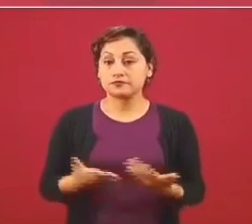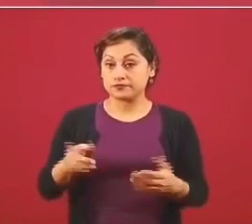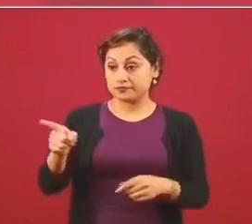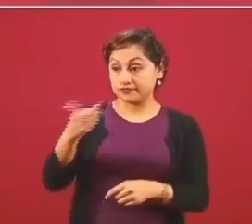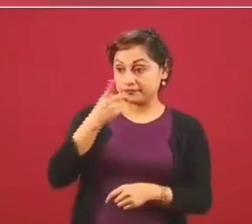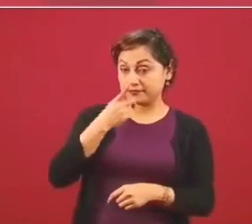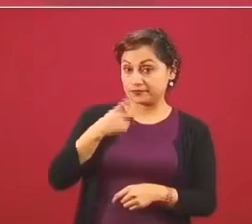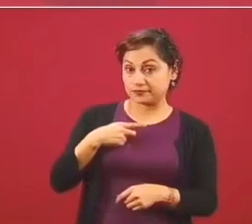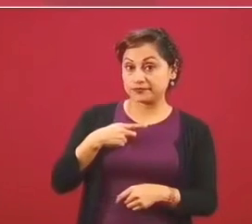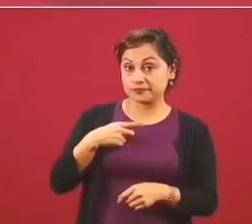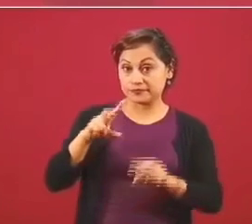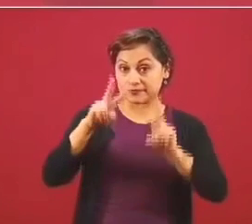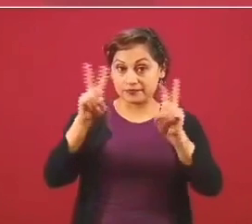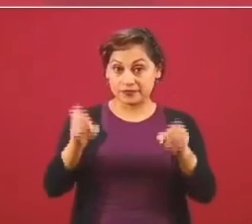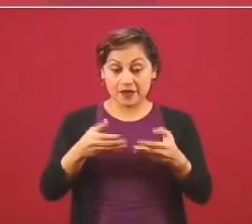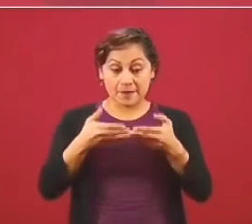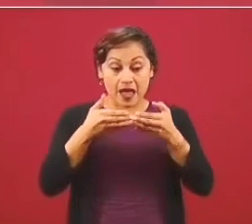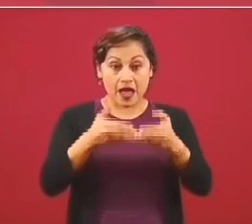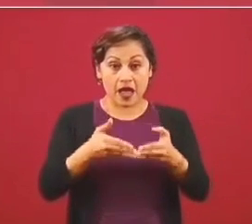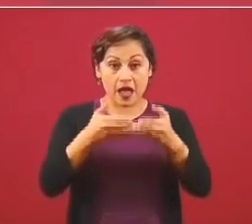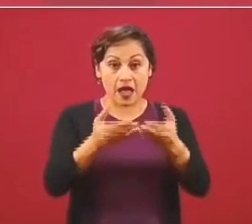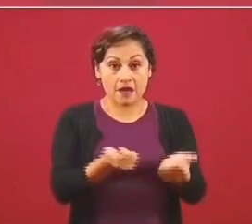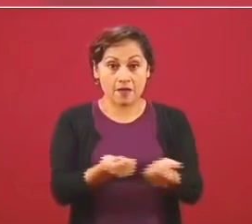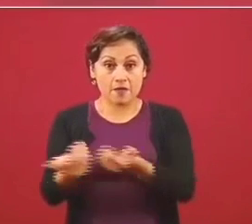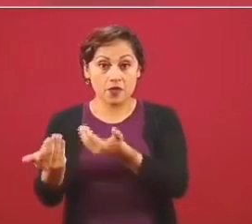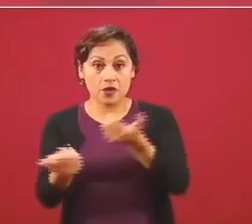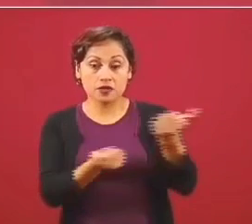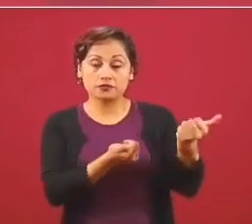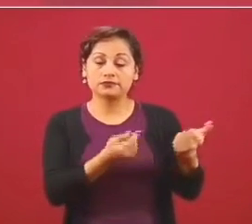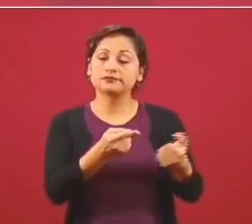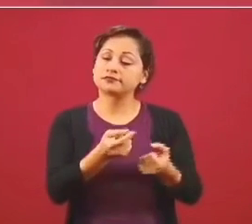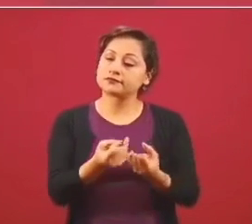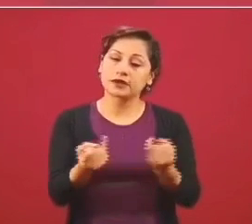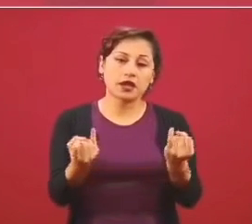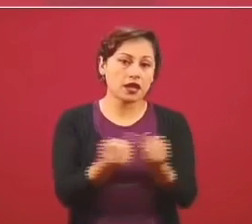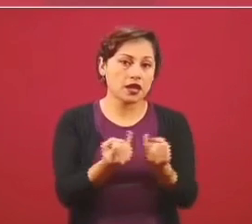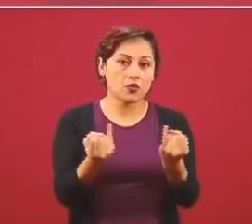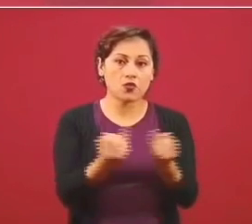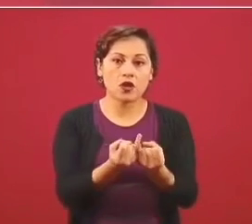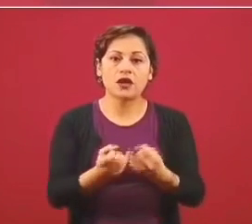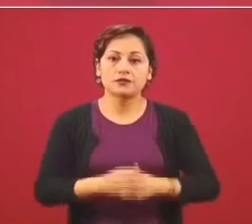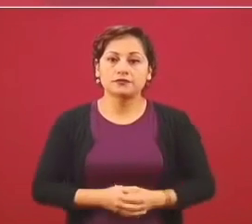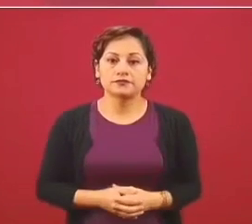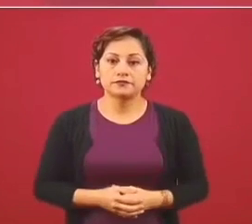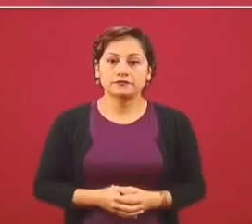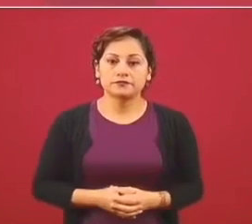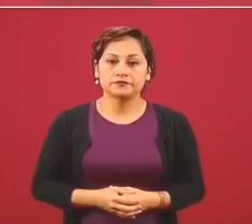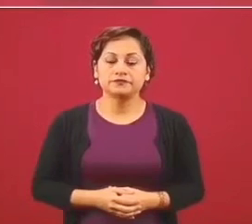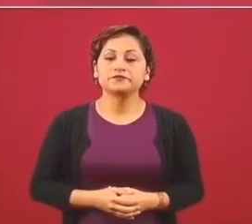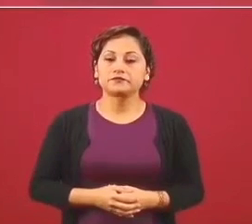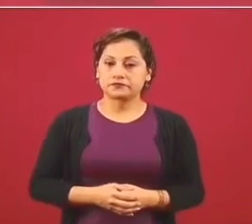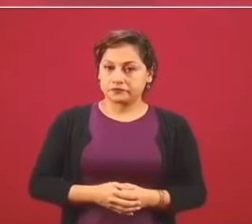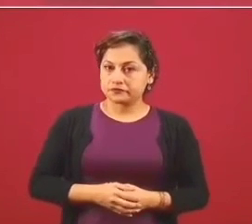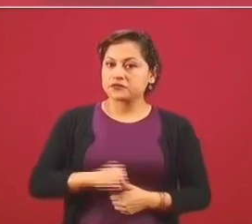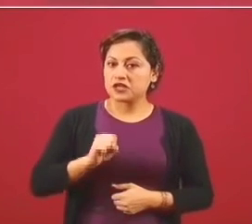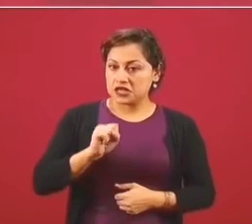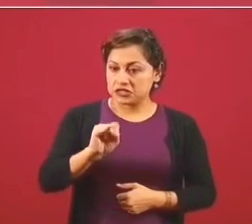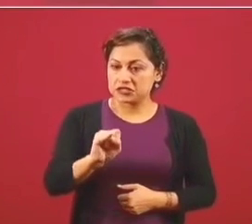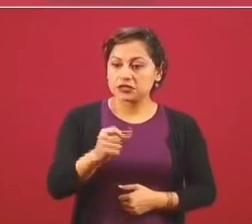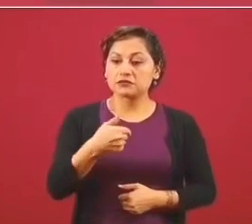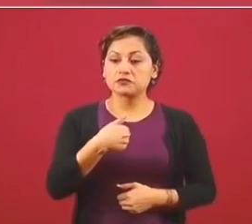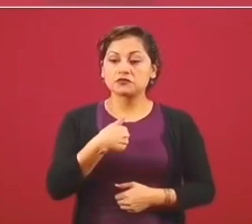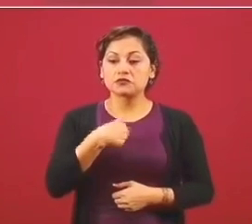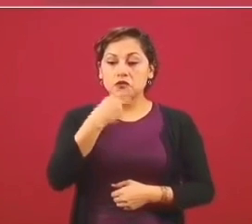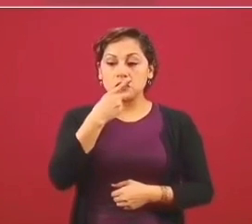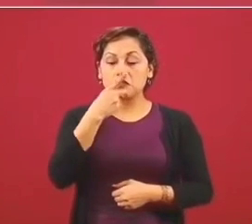Y le estoy dando toda la responsabilidad al